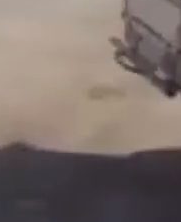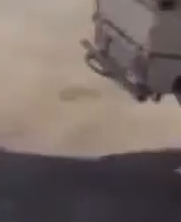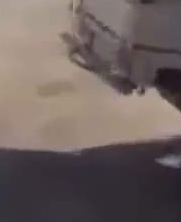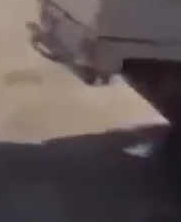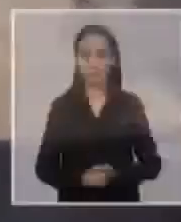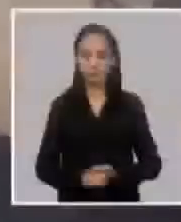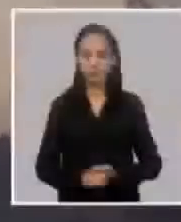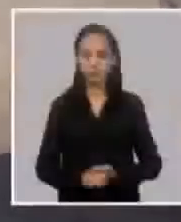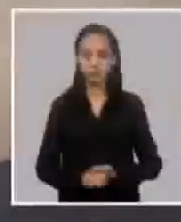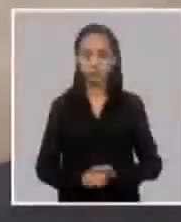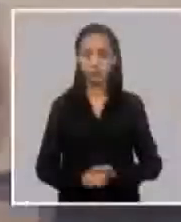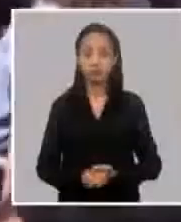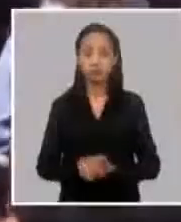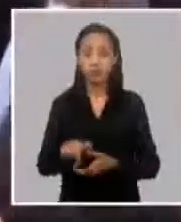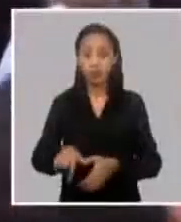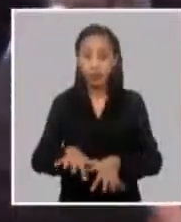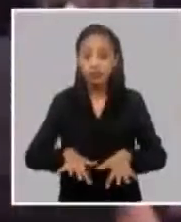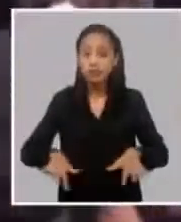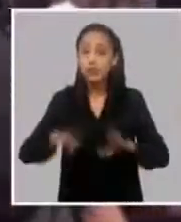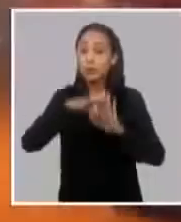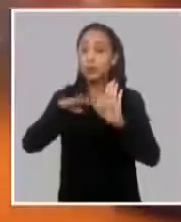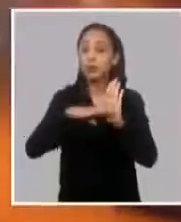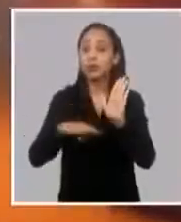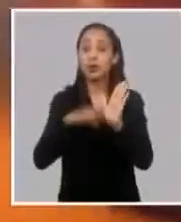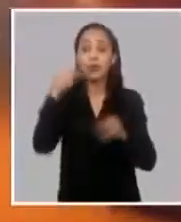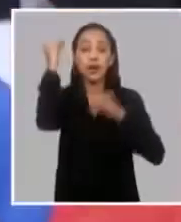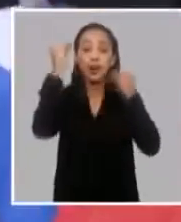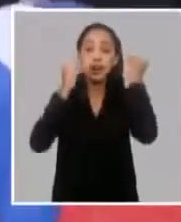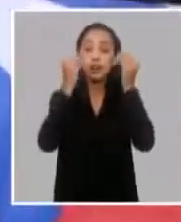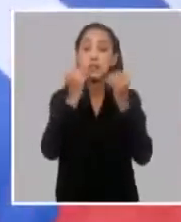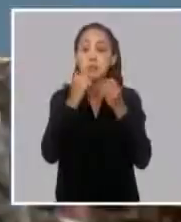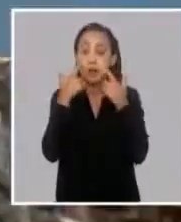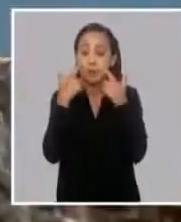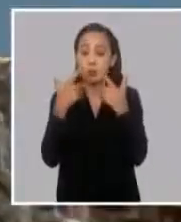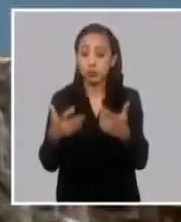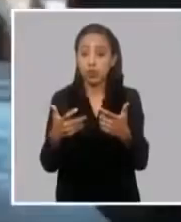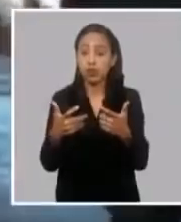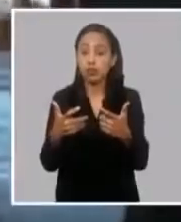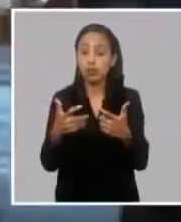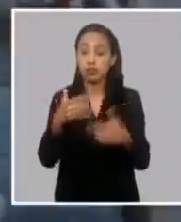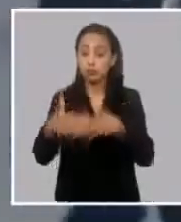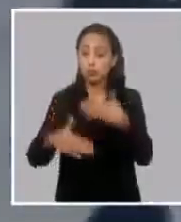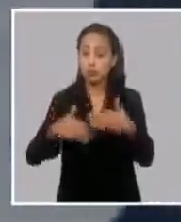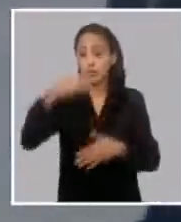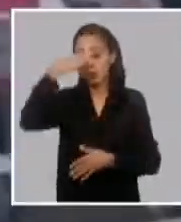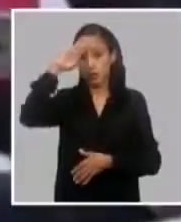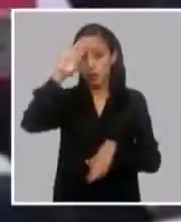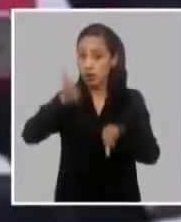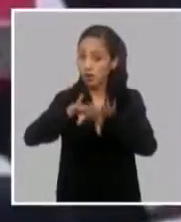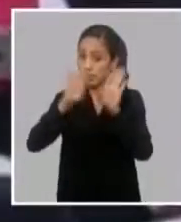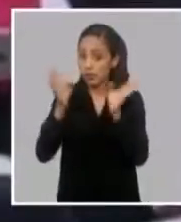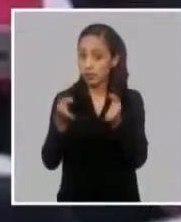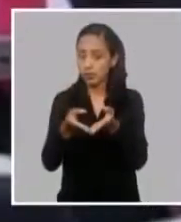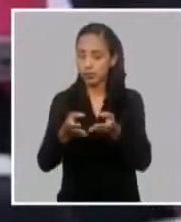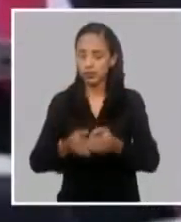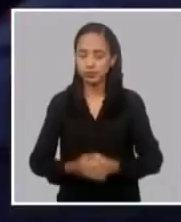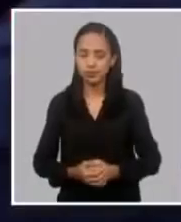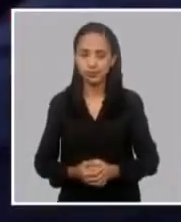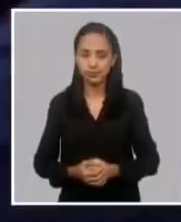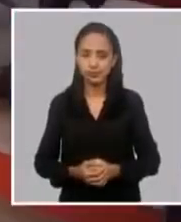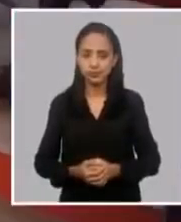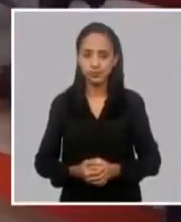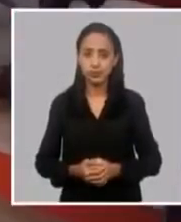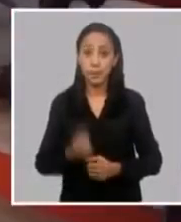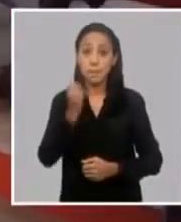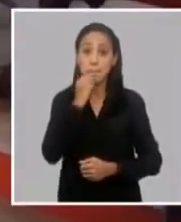un espacio para el análisis de los más importantes acontecimientos de Cuba y el resto del mundo más